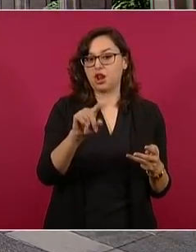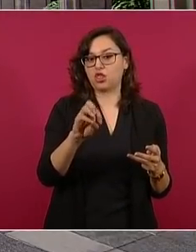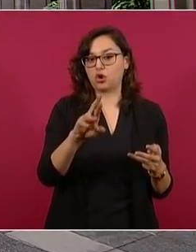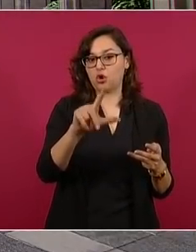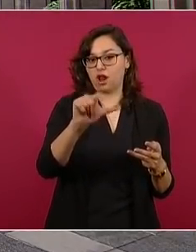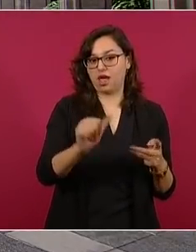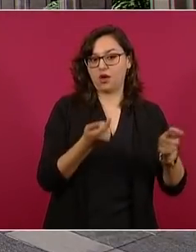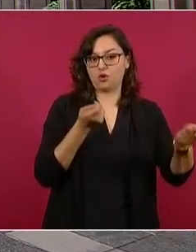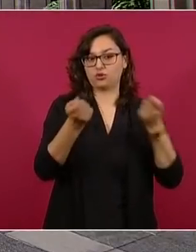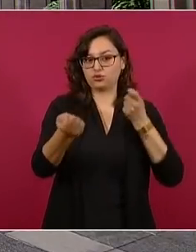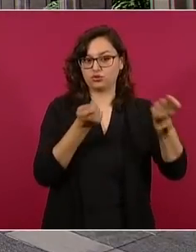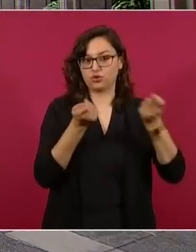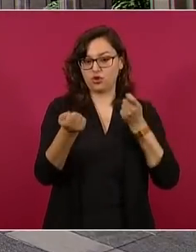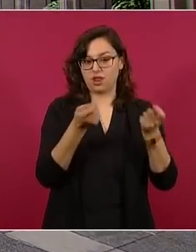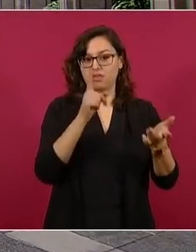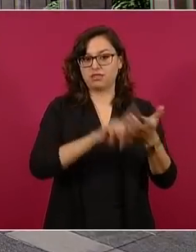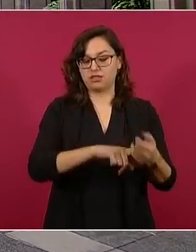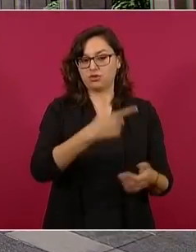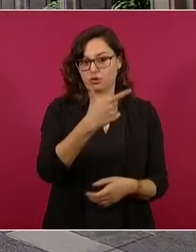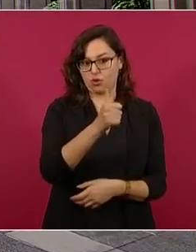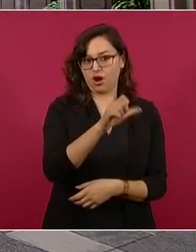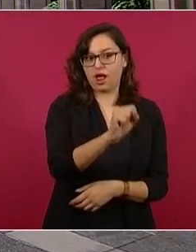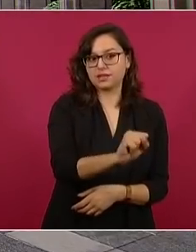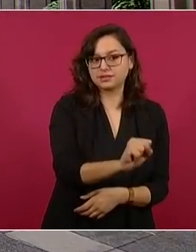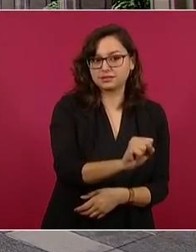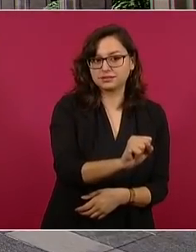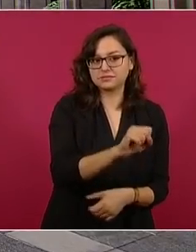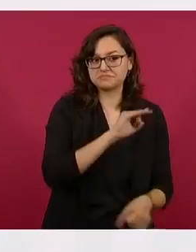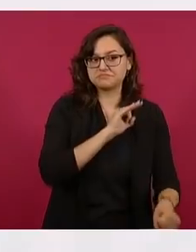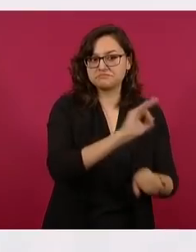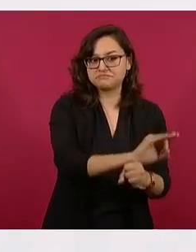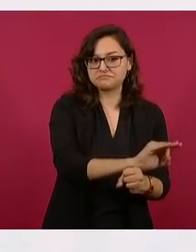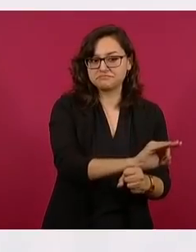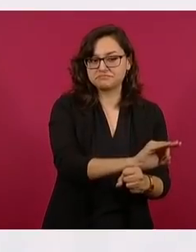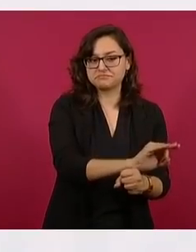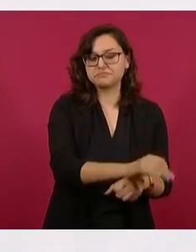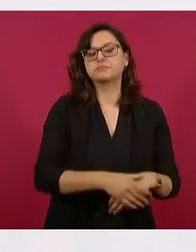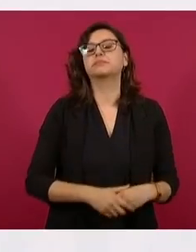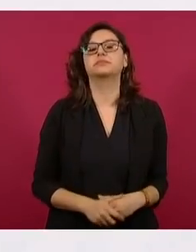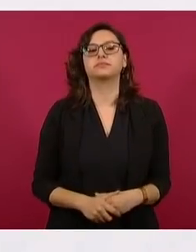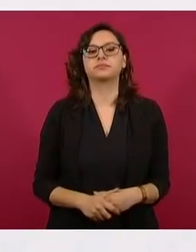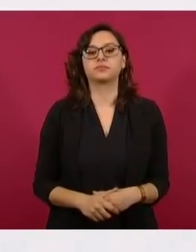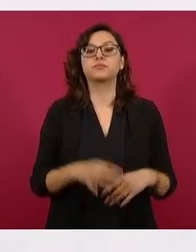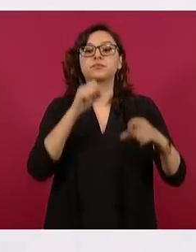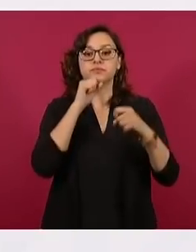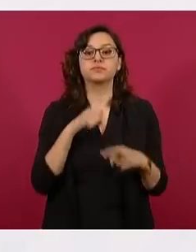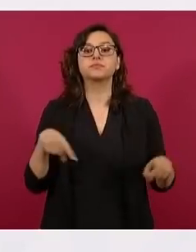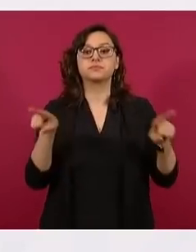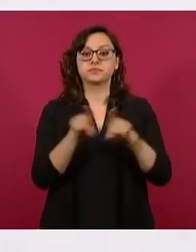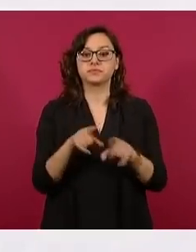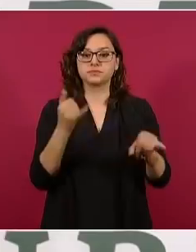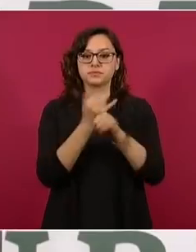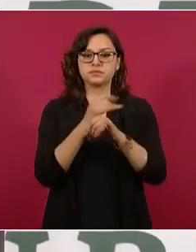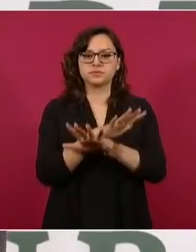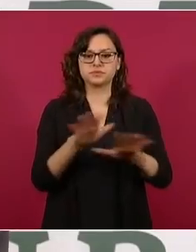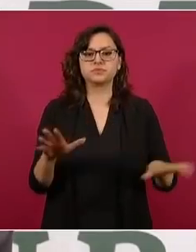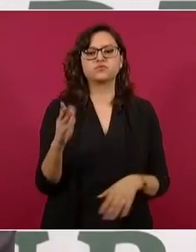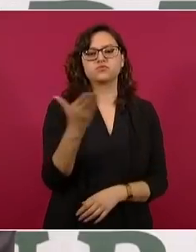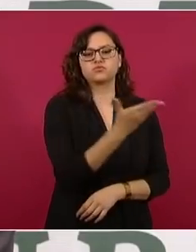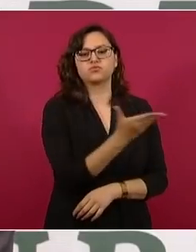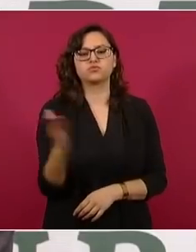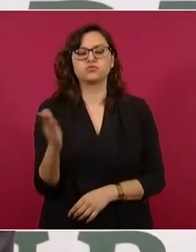Asimismo, informo también para tranquilidad de